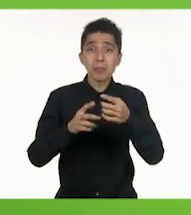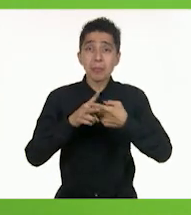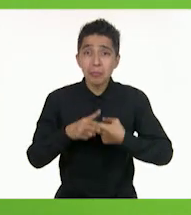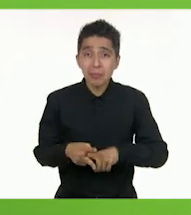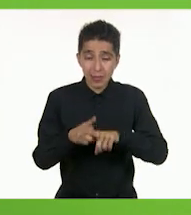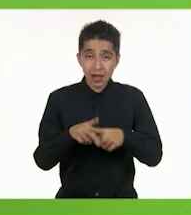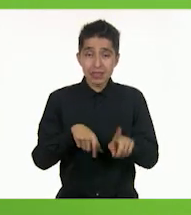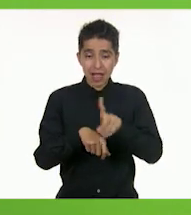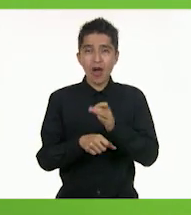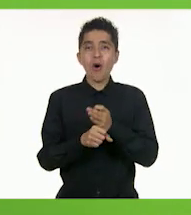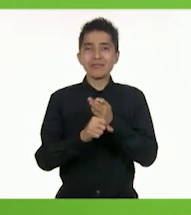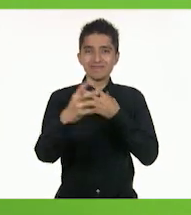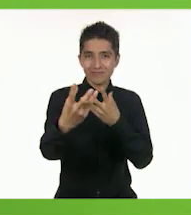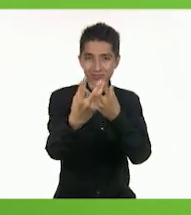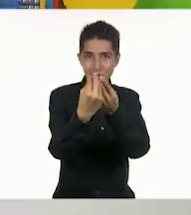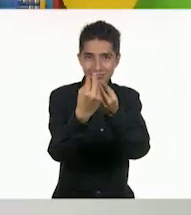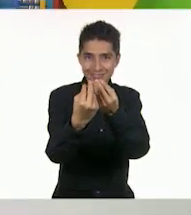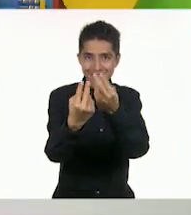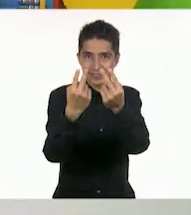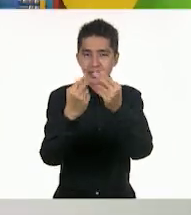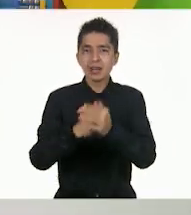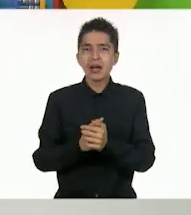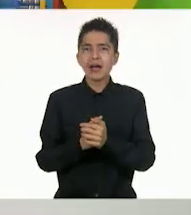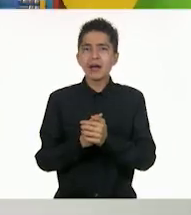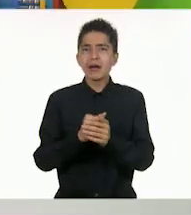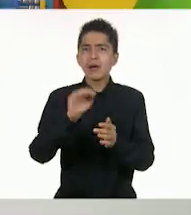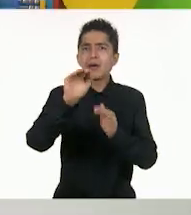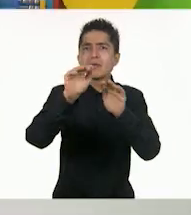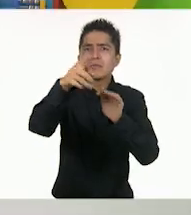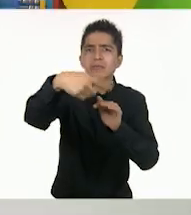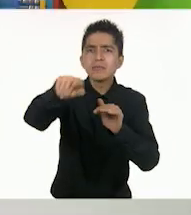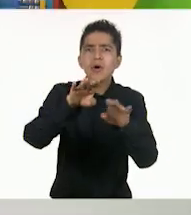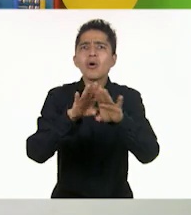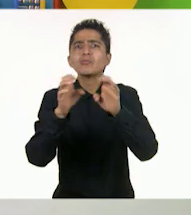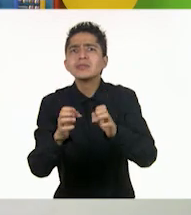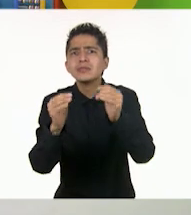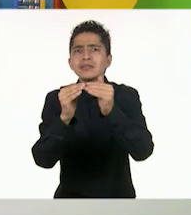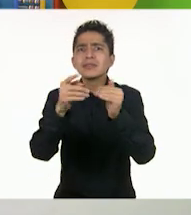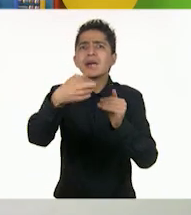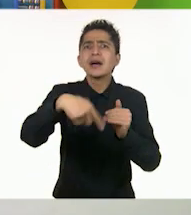este día juntos. Oigan, ¿cómo están ustedes ahí en casa, eh?